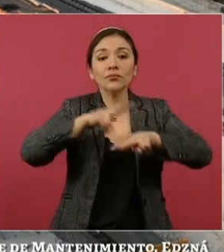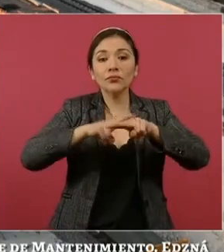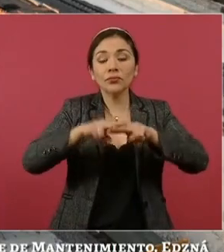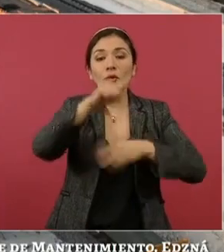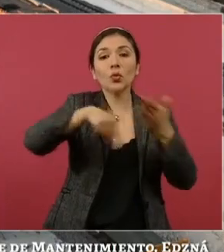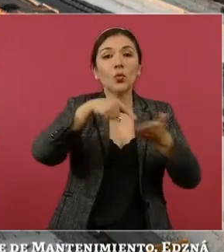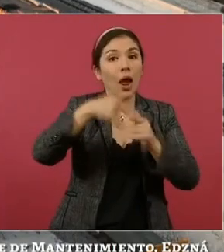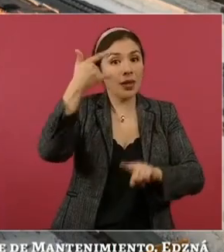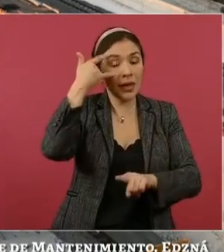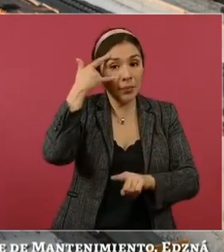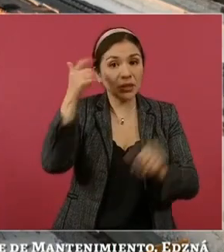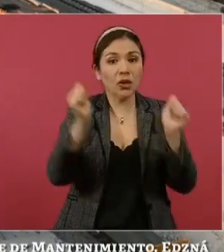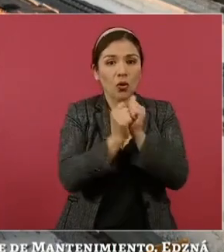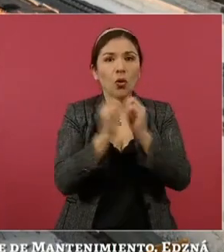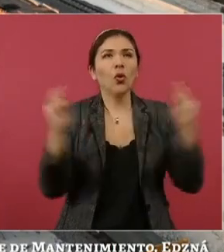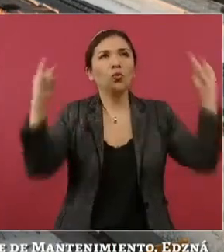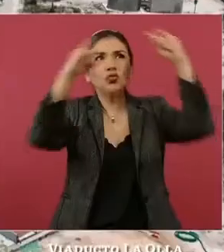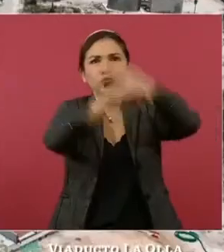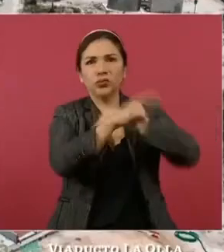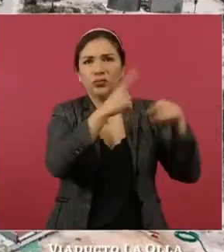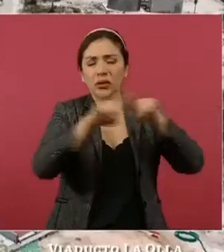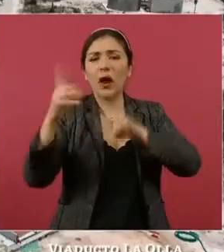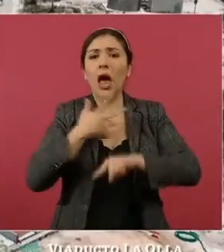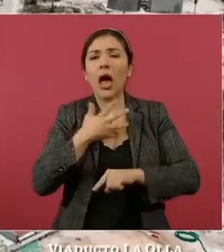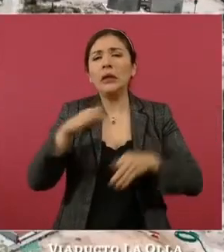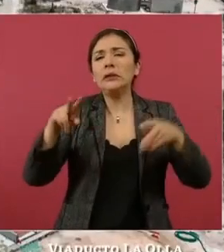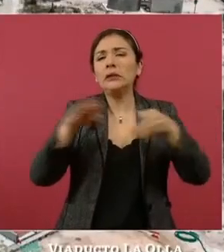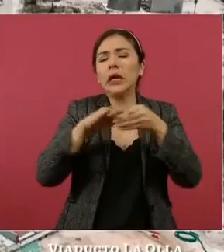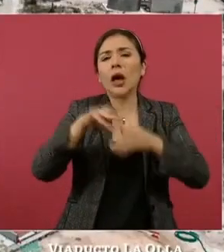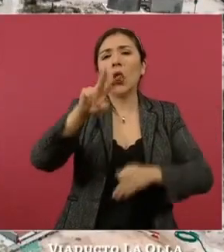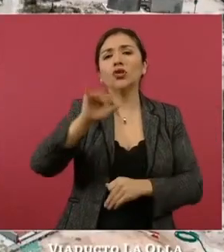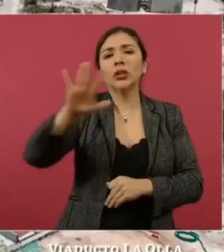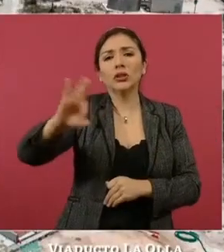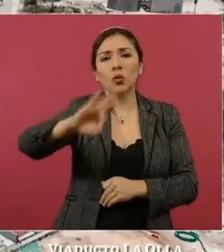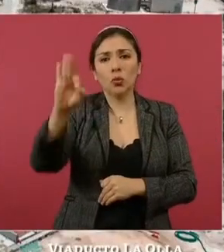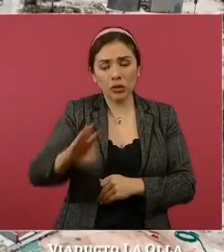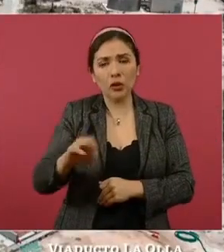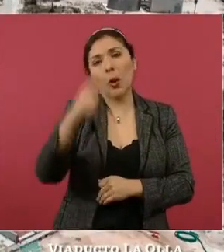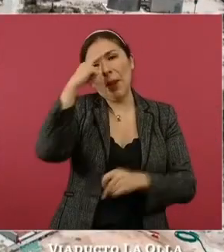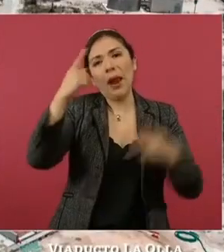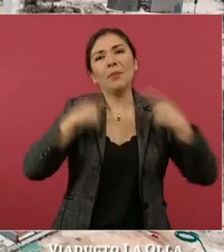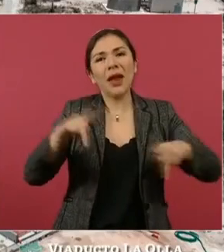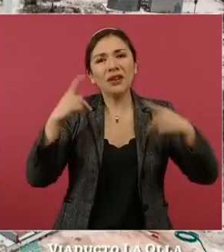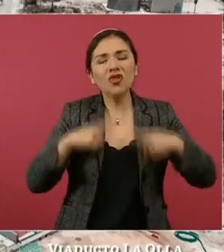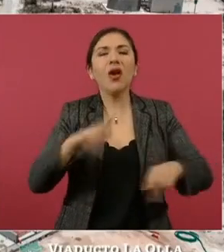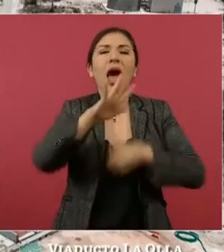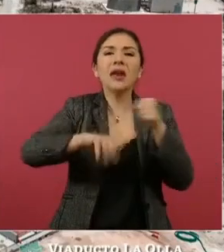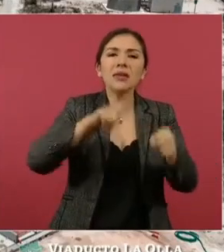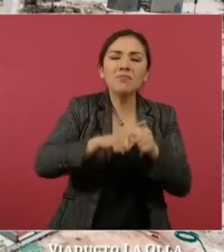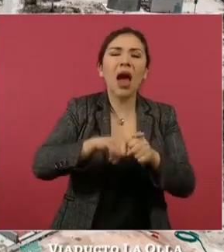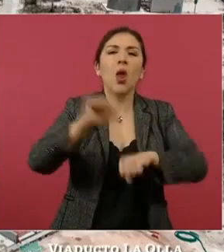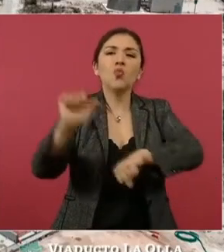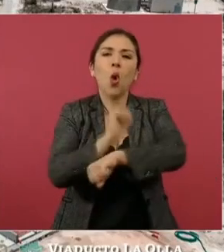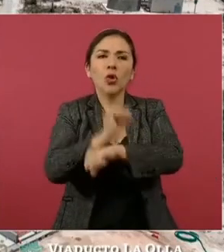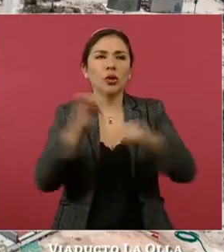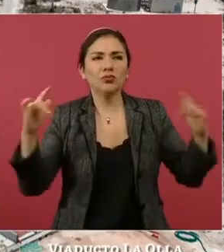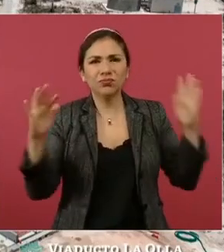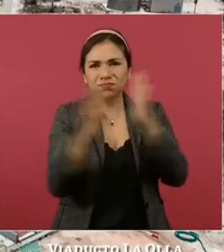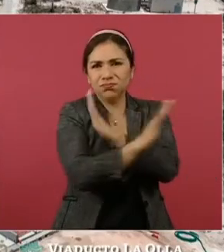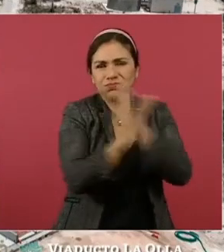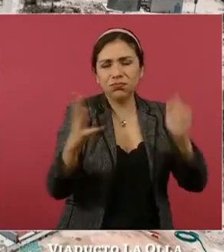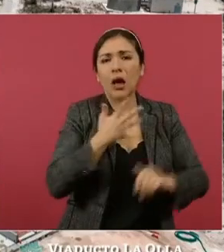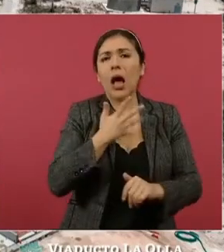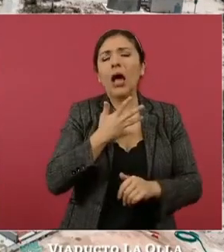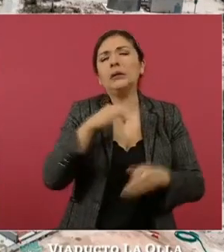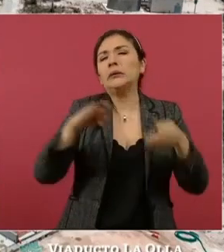Campeche, donde los viaductos van al 85 por ciento. Y los pasos vehiculares, peatonales y de faunas están al 59 por